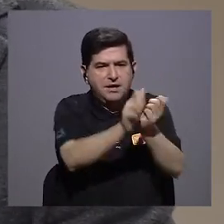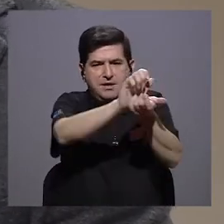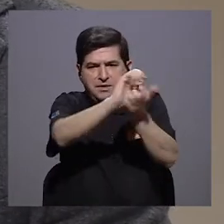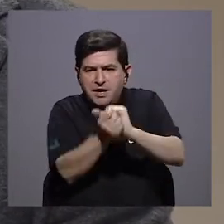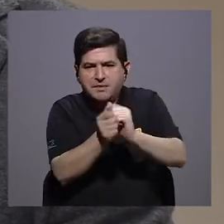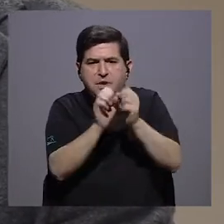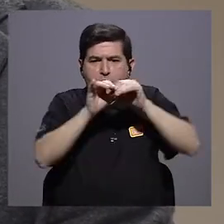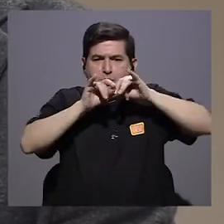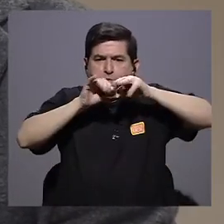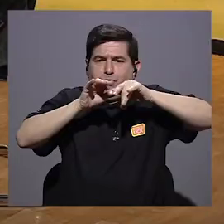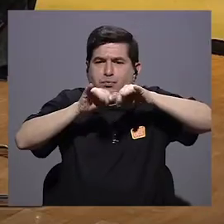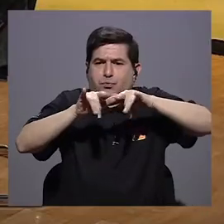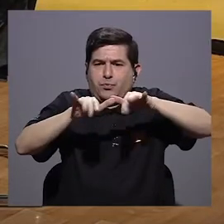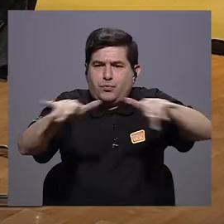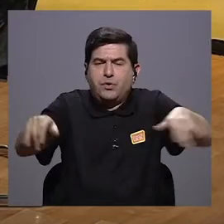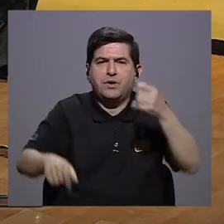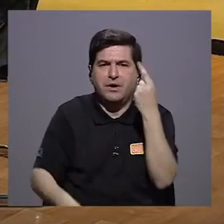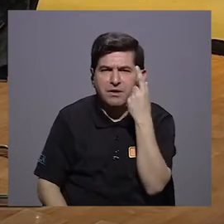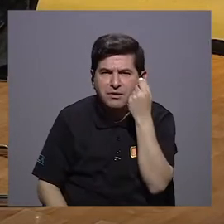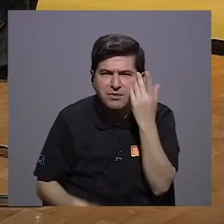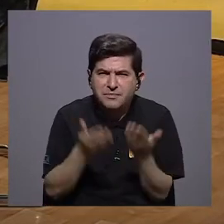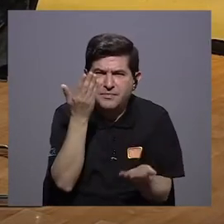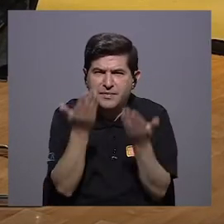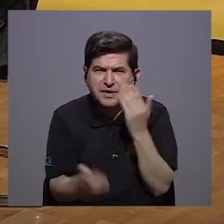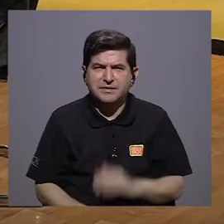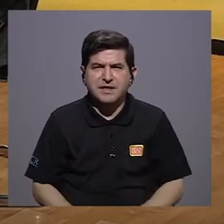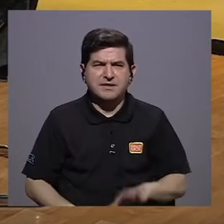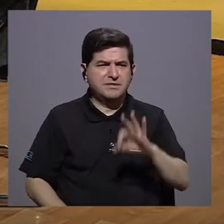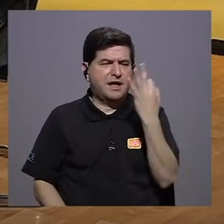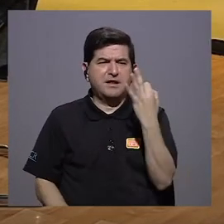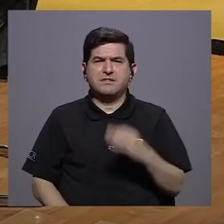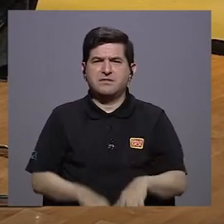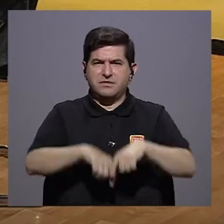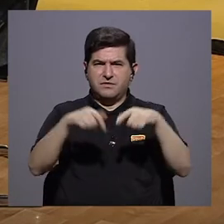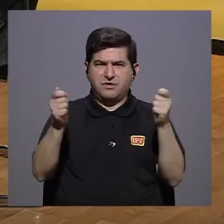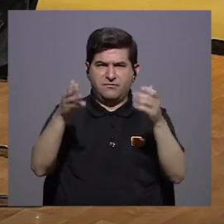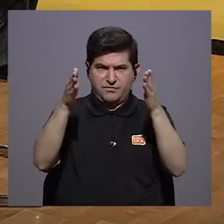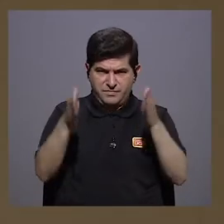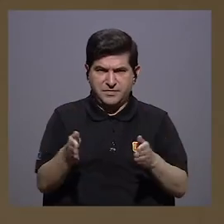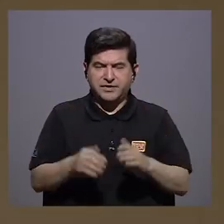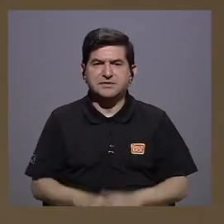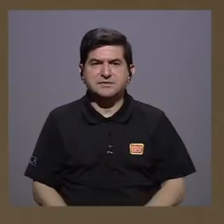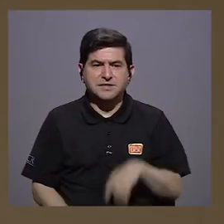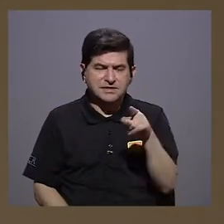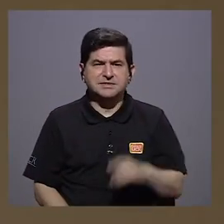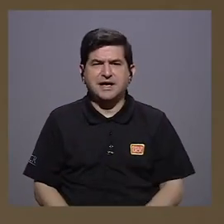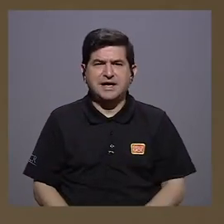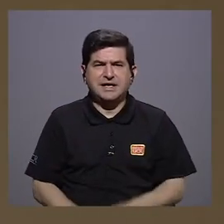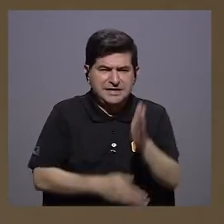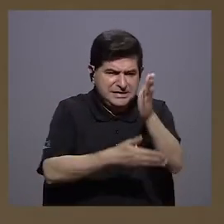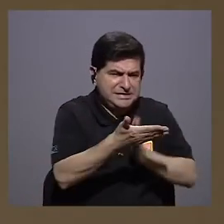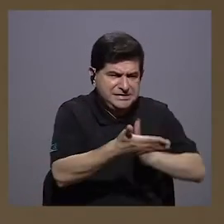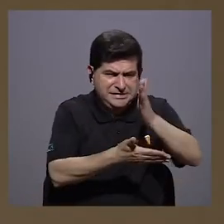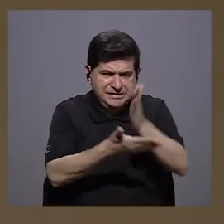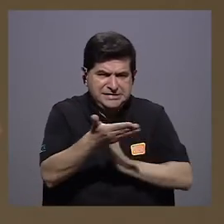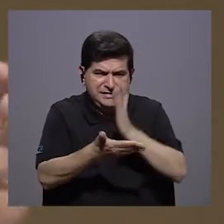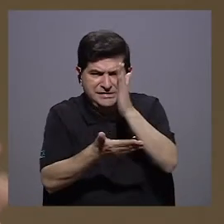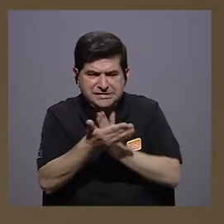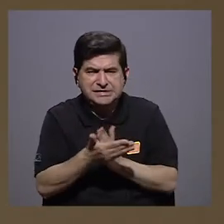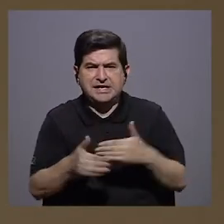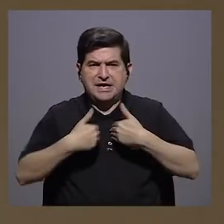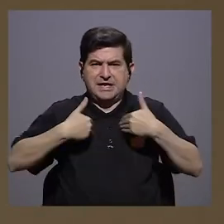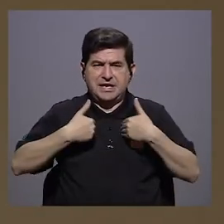sucesivamente... Para entenderlo así, como en materia muy periodística ciudadana, es que estaban destazando al pangolín y esas